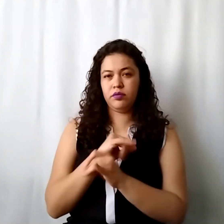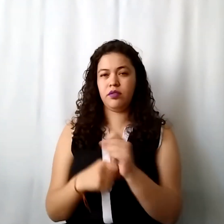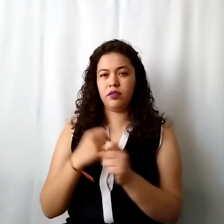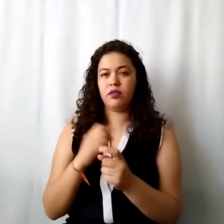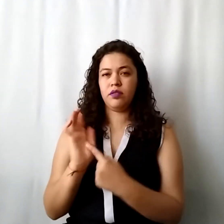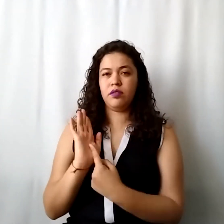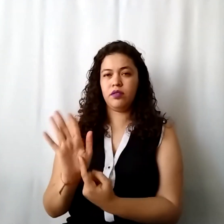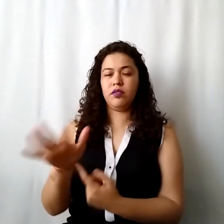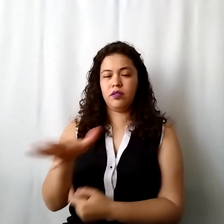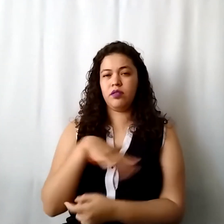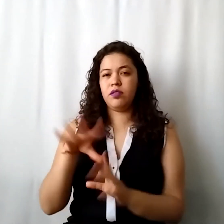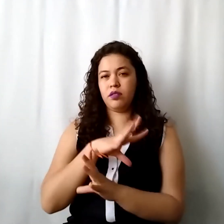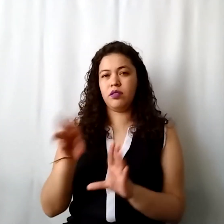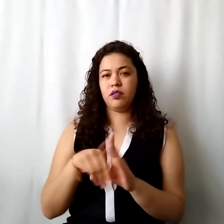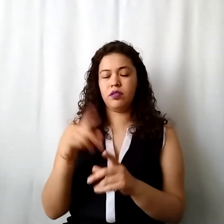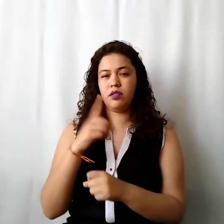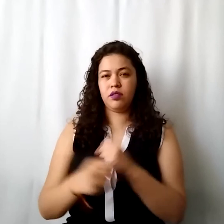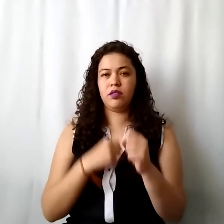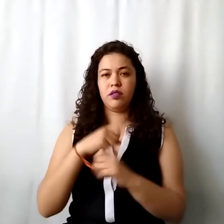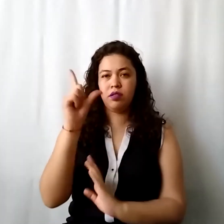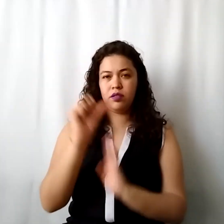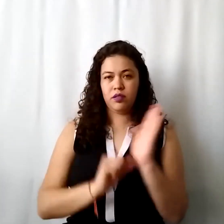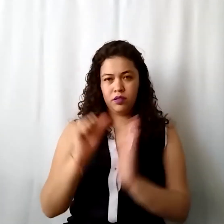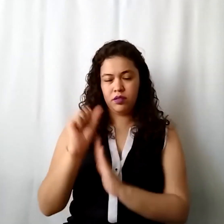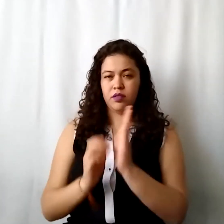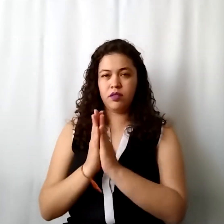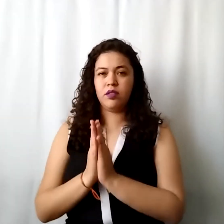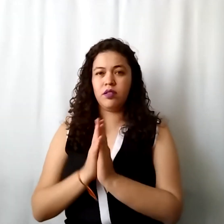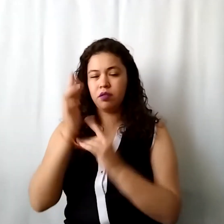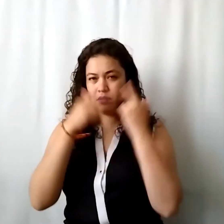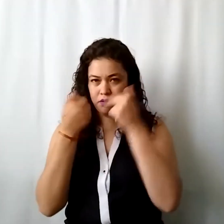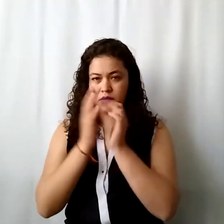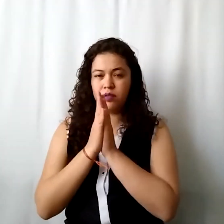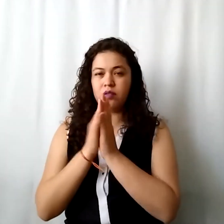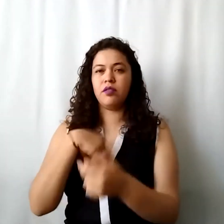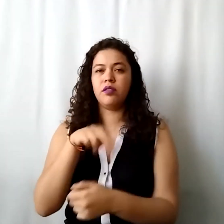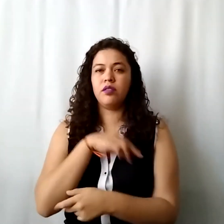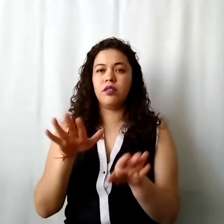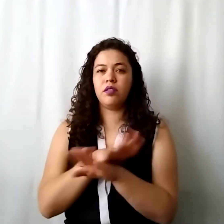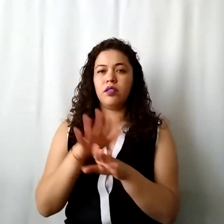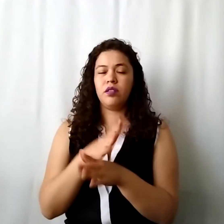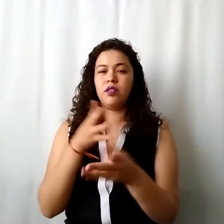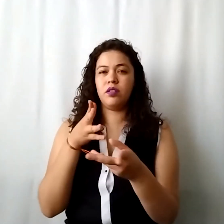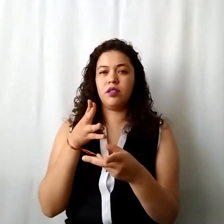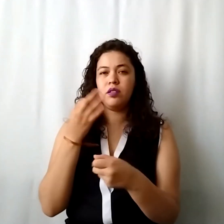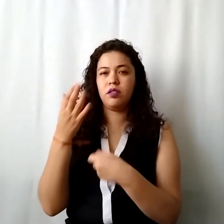la población total anual como mensual por favor este año chequen eso porque nosotros no podemos cambiar las proyecciones